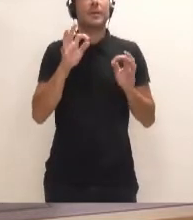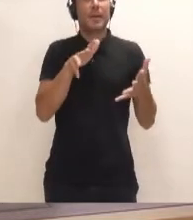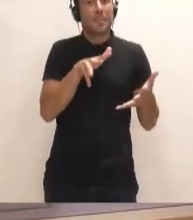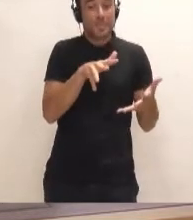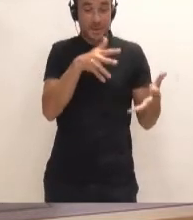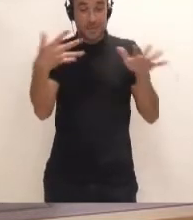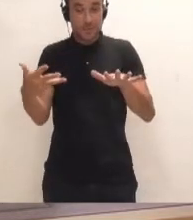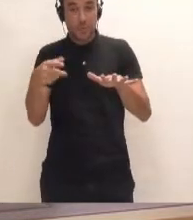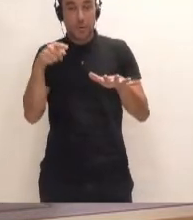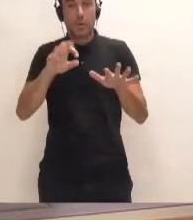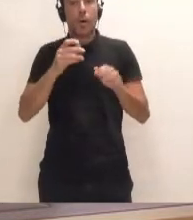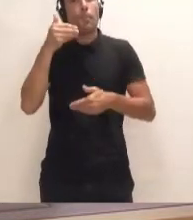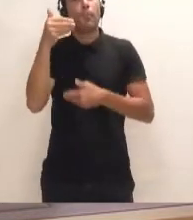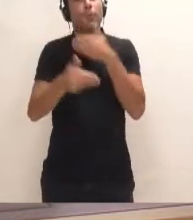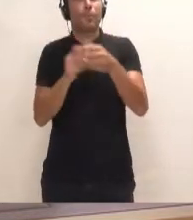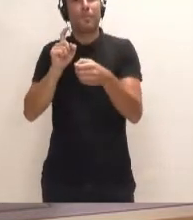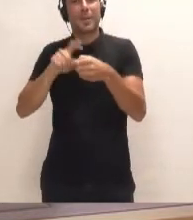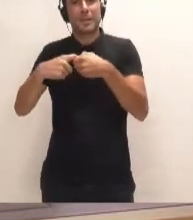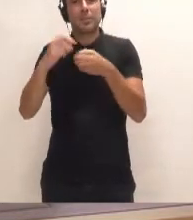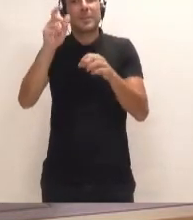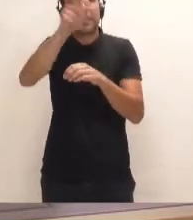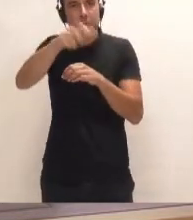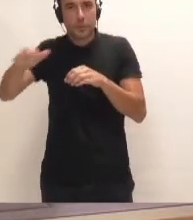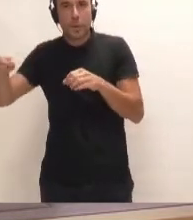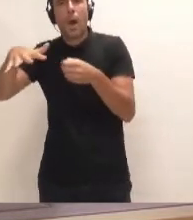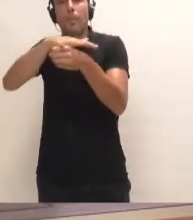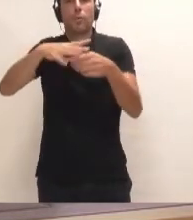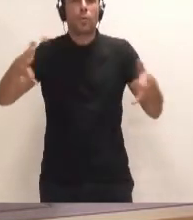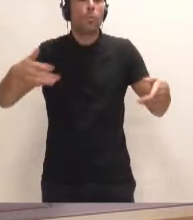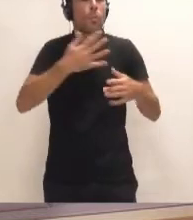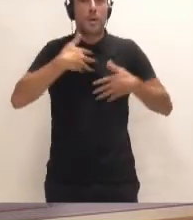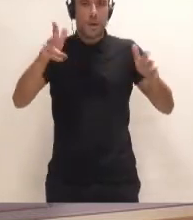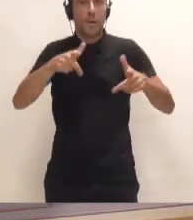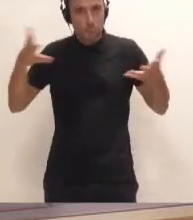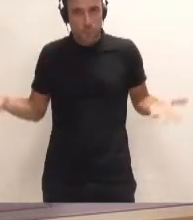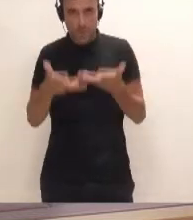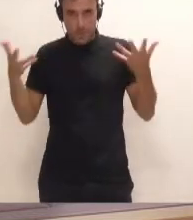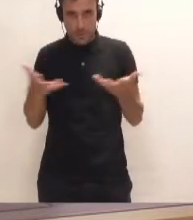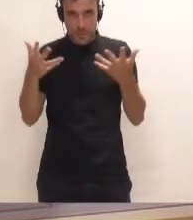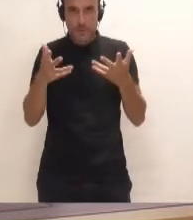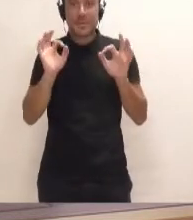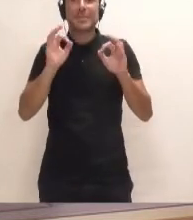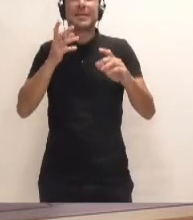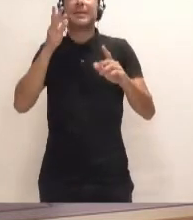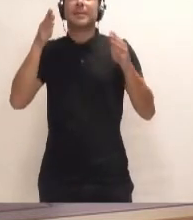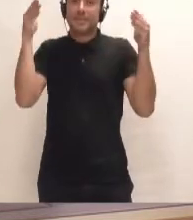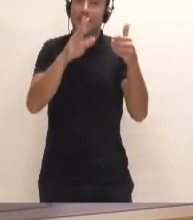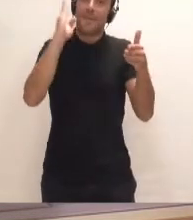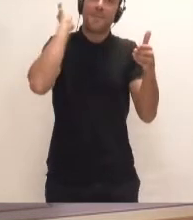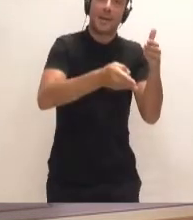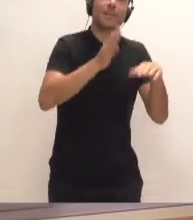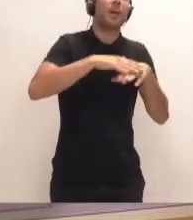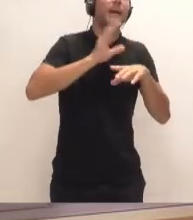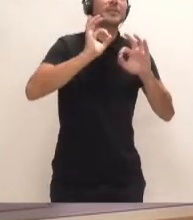de los procesos participativos ciudadanos en distintos ámbitos respecto a la intervención directa a la hora de tomar